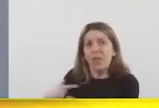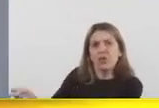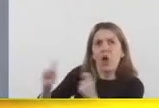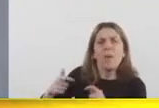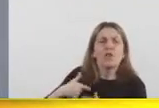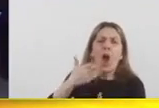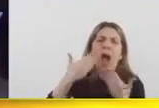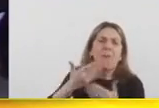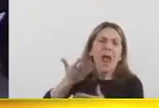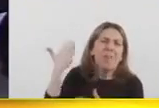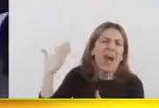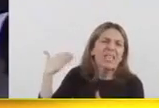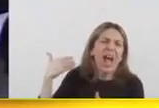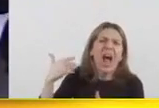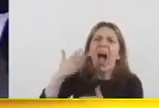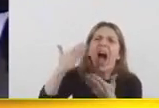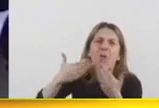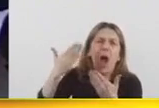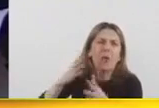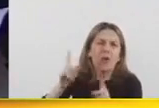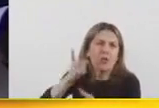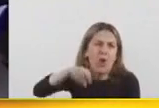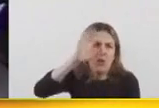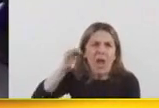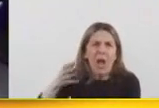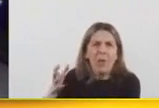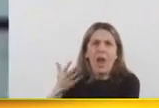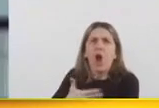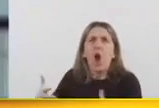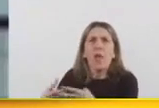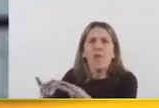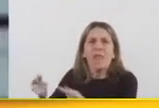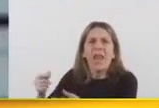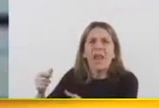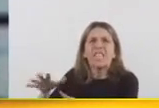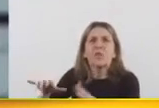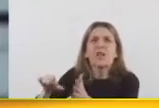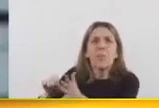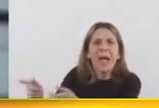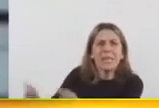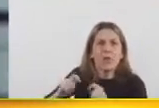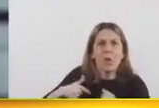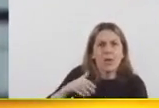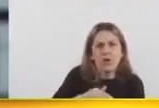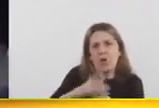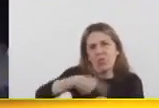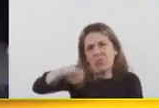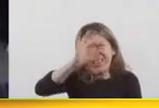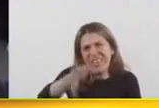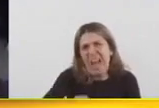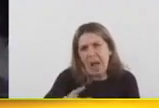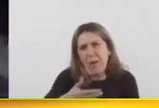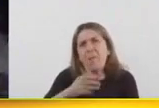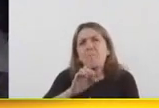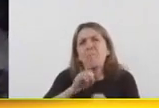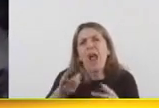pasado, porque todos saben lo que fue el país que recibimos. Y ustedes lo saben mejor es que nadie. Mejor es que nadie conocen eso que se